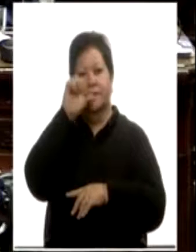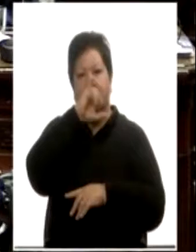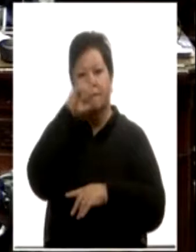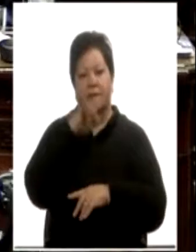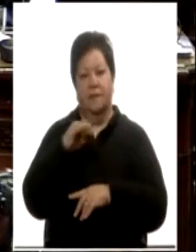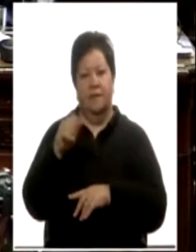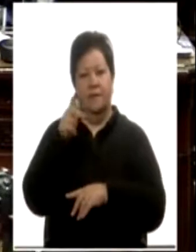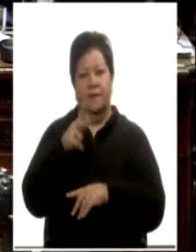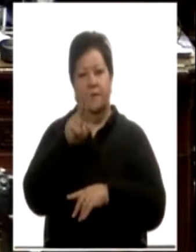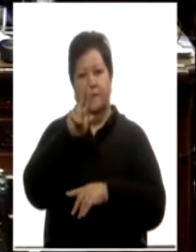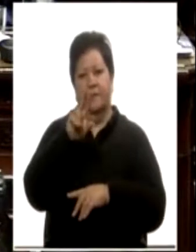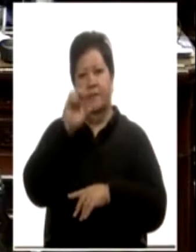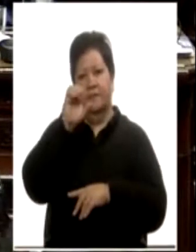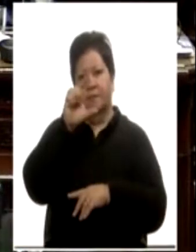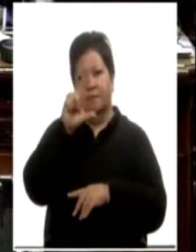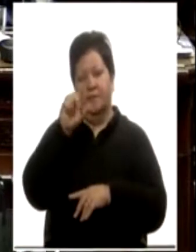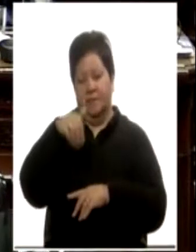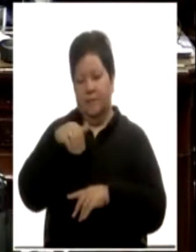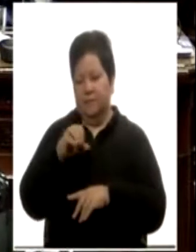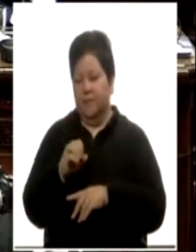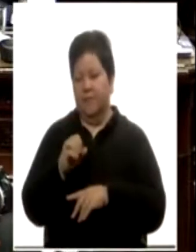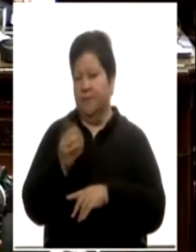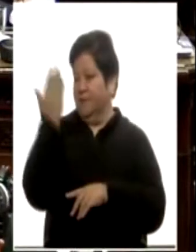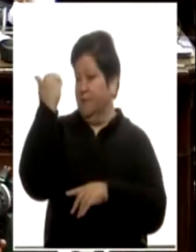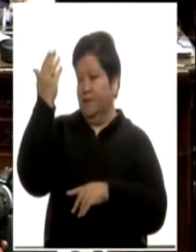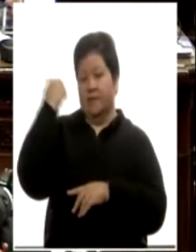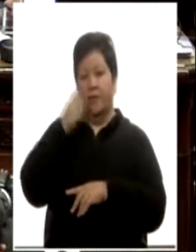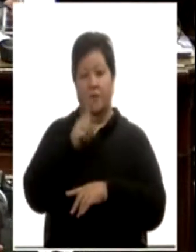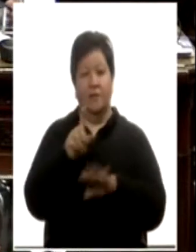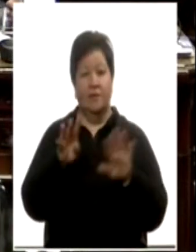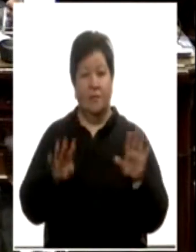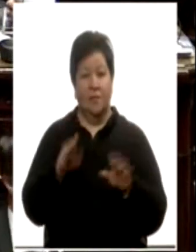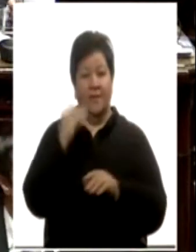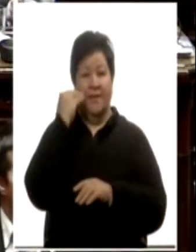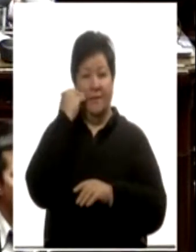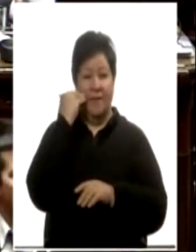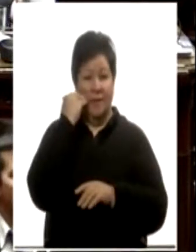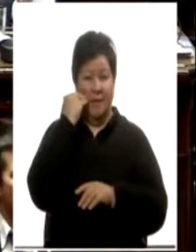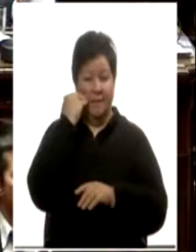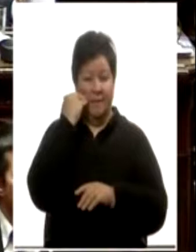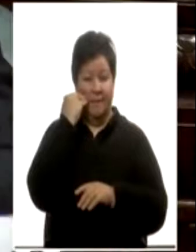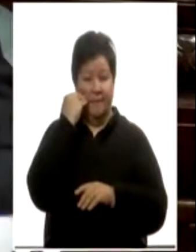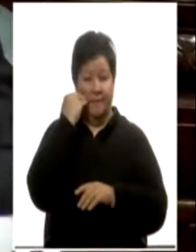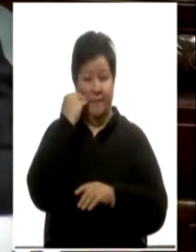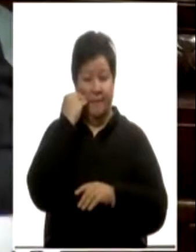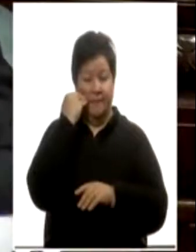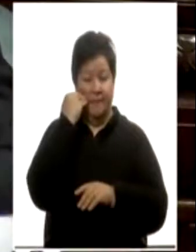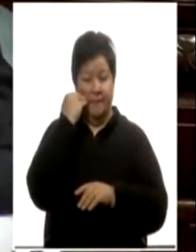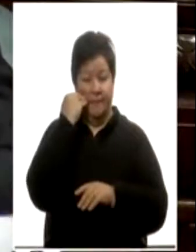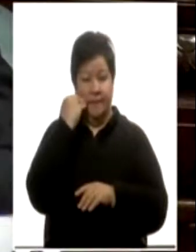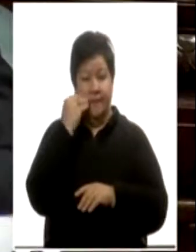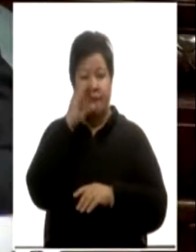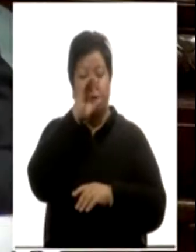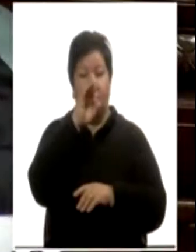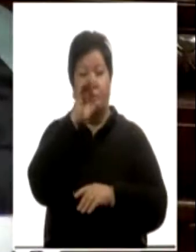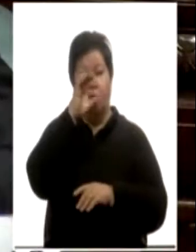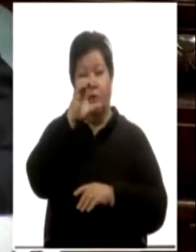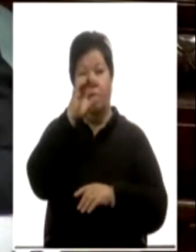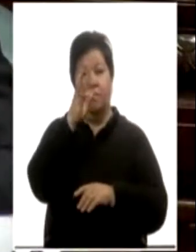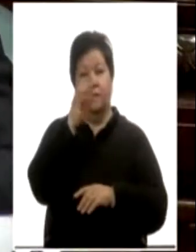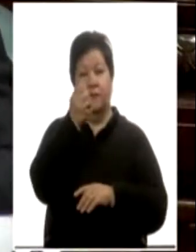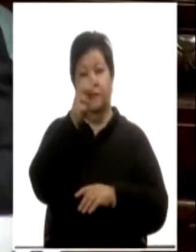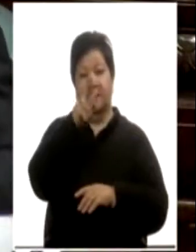Señora Presidenta, el pasado 19 de abril, el conocido escultor Octavio Podestá